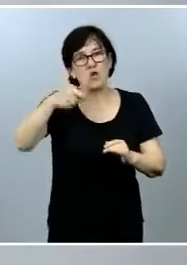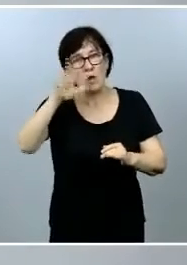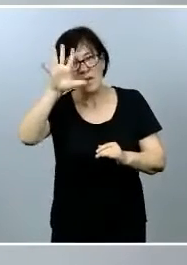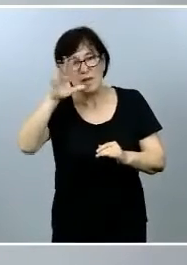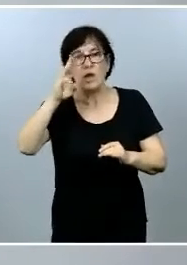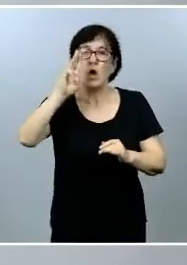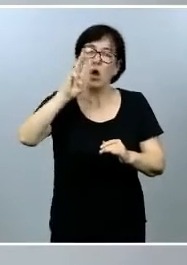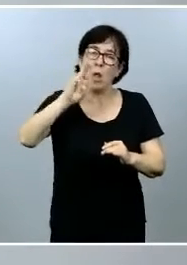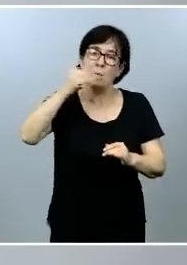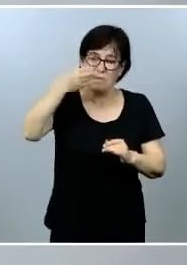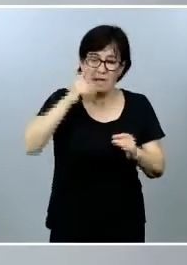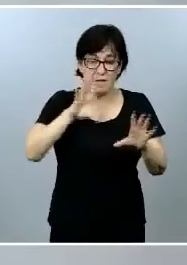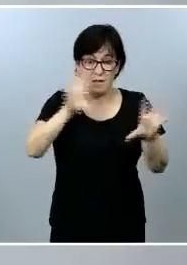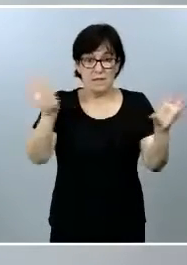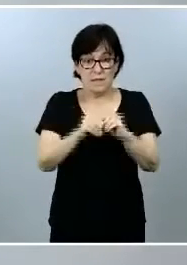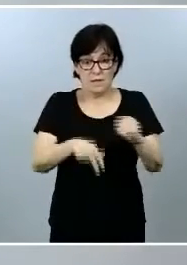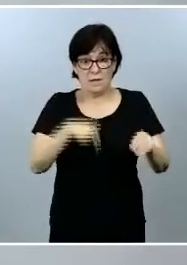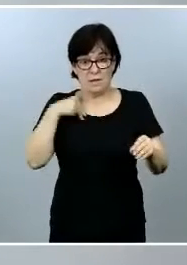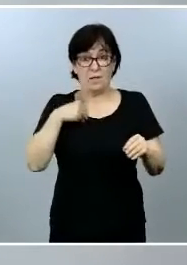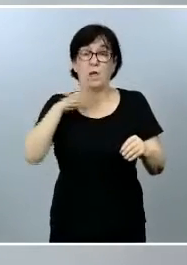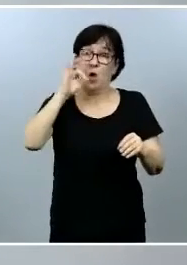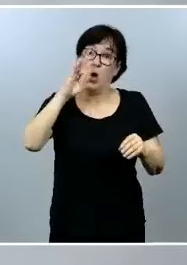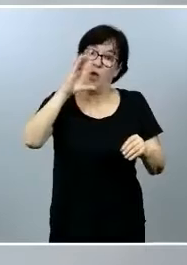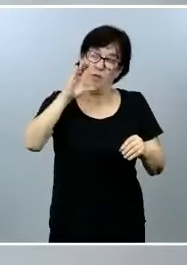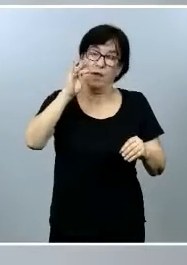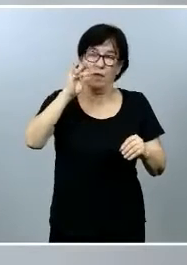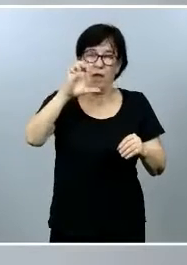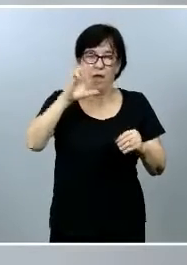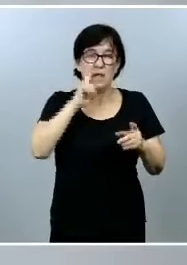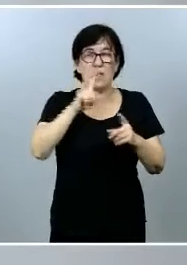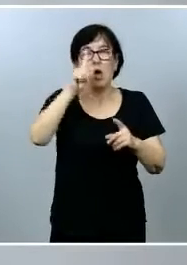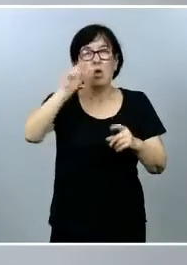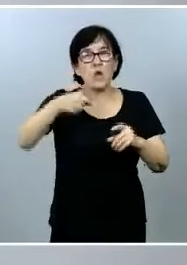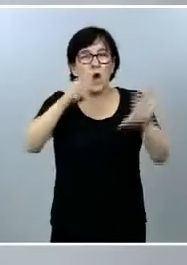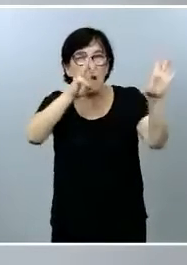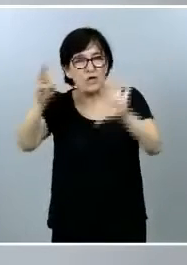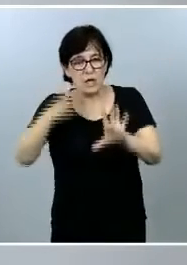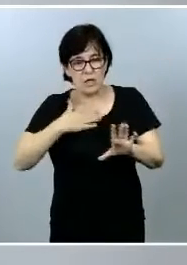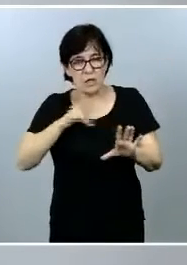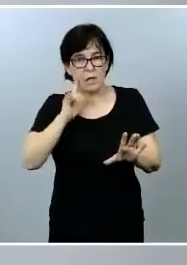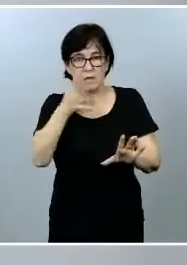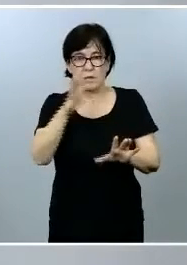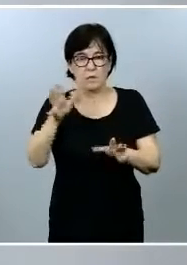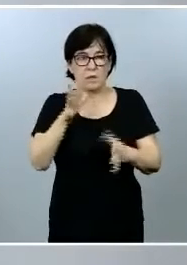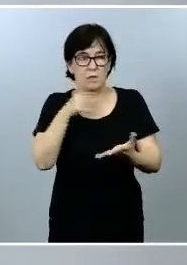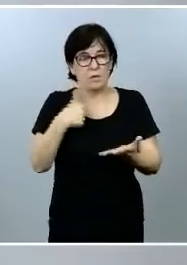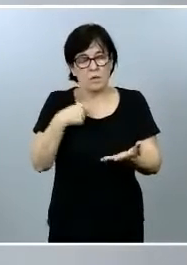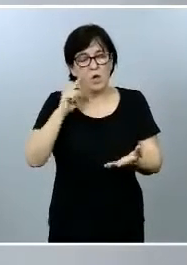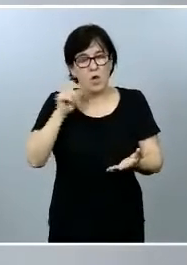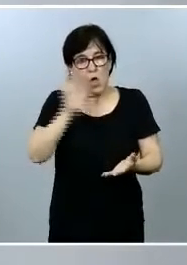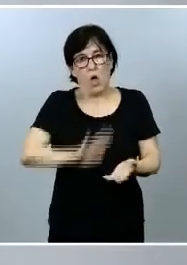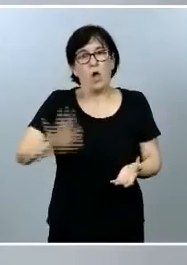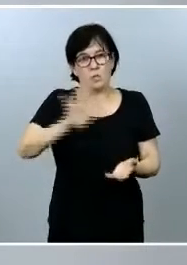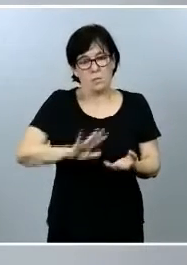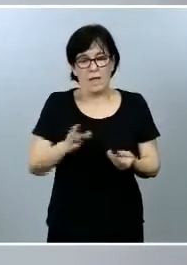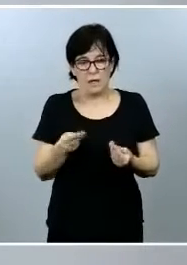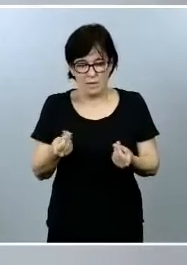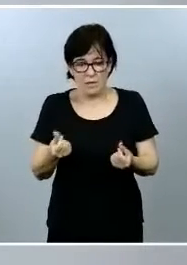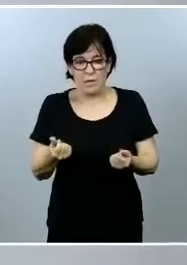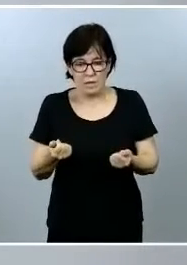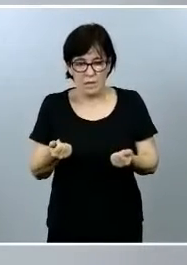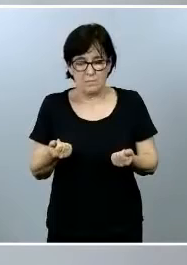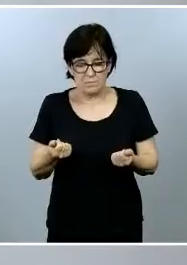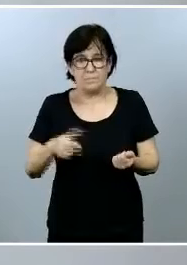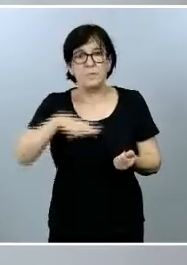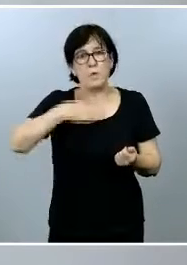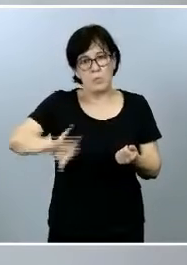su conjunto tienen los países de la OCDE estamos alrededor del 1,80 y por tanto nos parece que puede ser